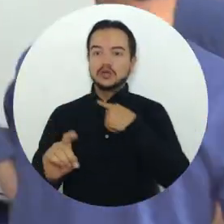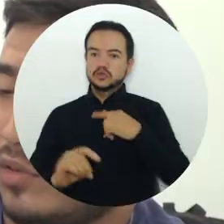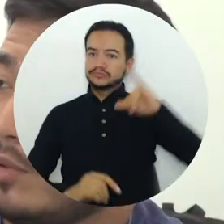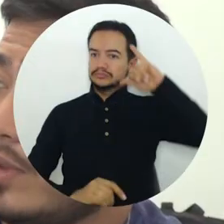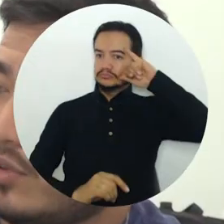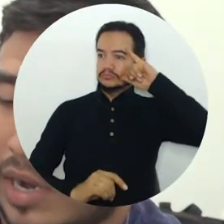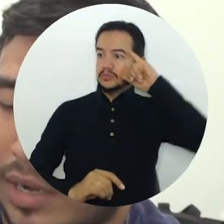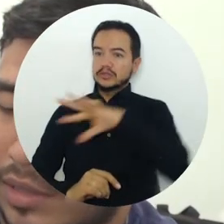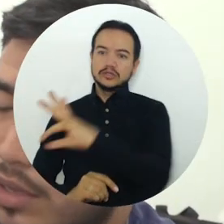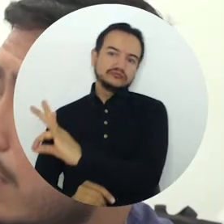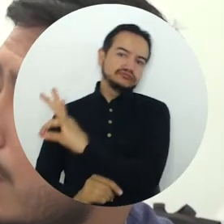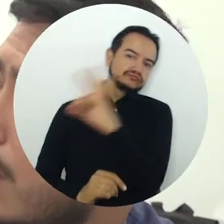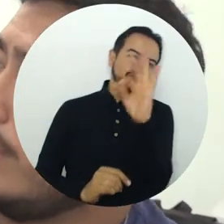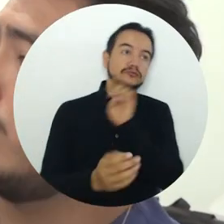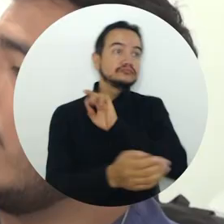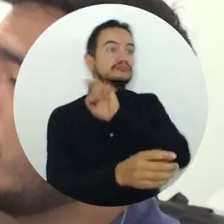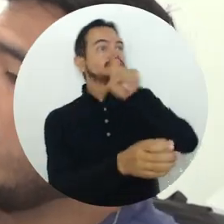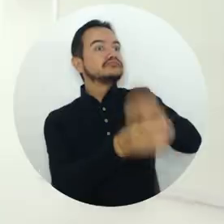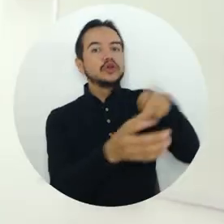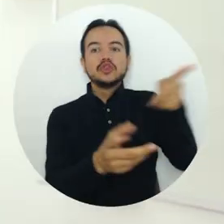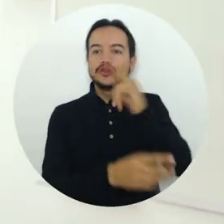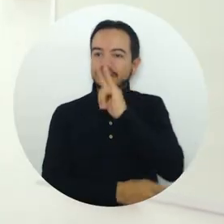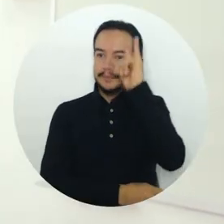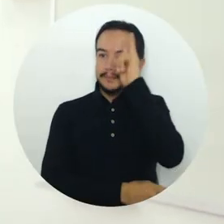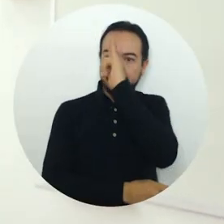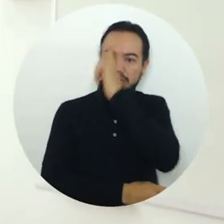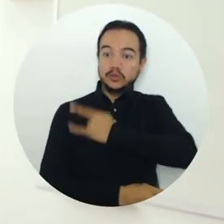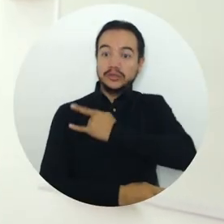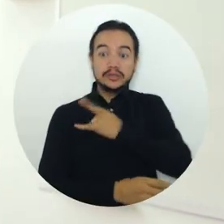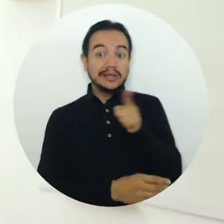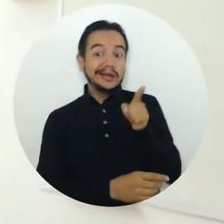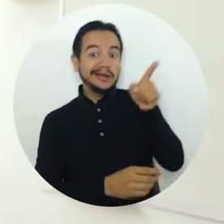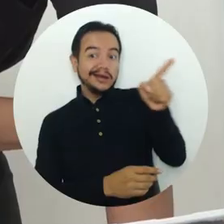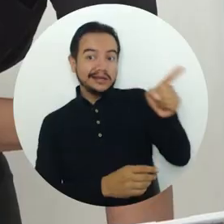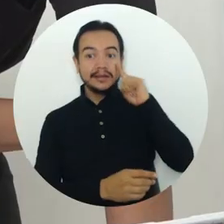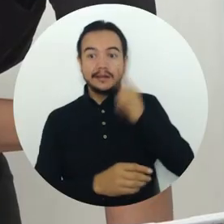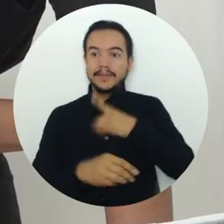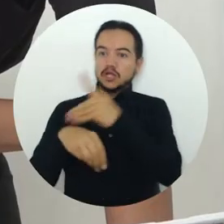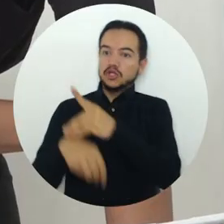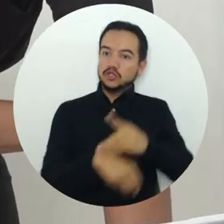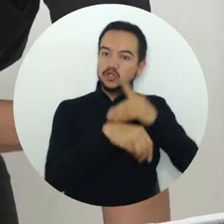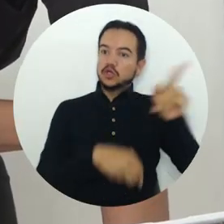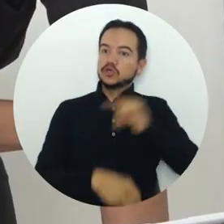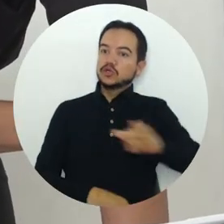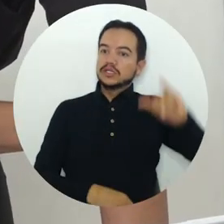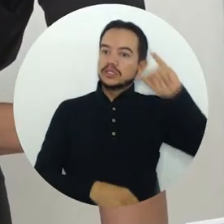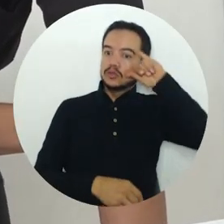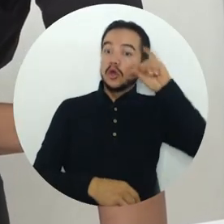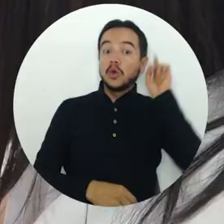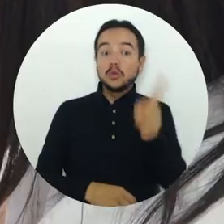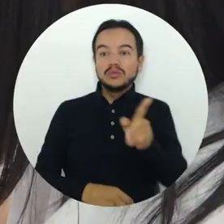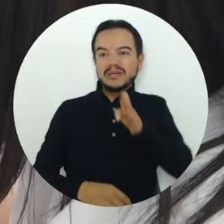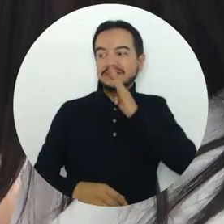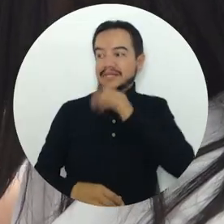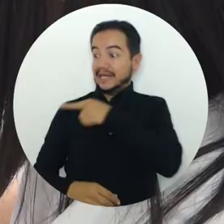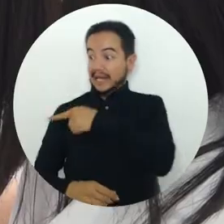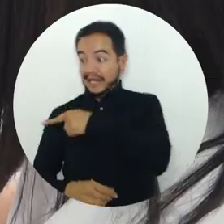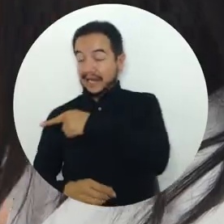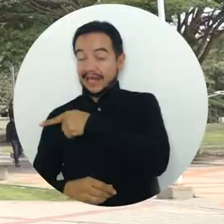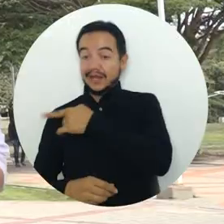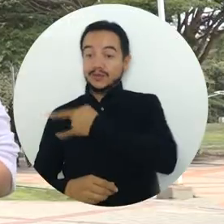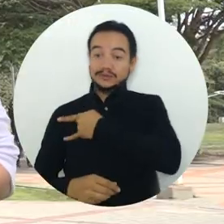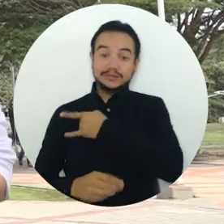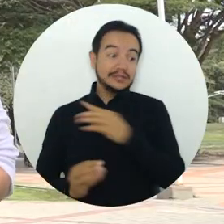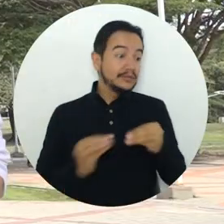psicología que irá a la Universidad Autónoma de Madrid para convertirse en doctor en psicología con el apoyo de una beca de un Magdalena y la Fundación